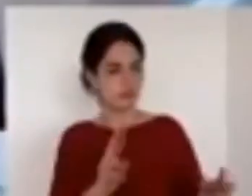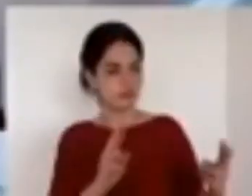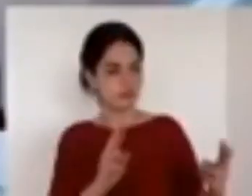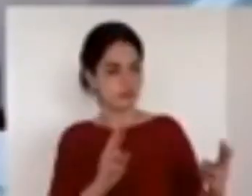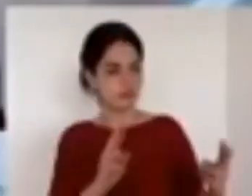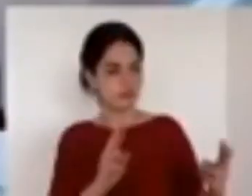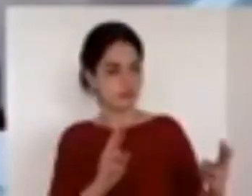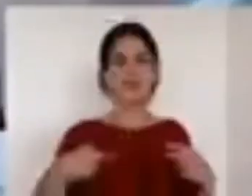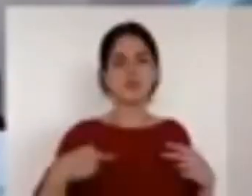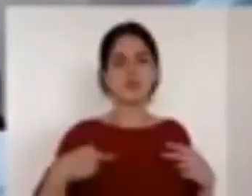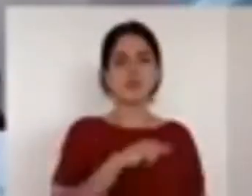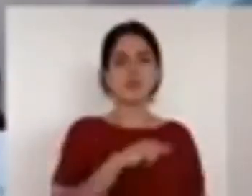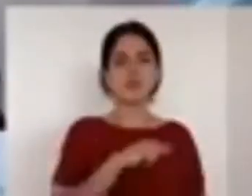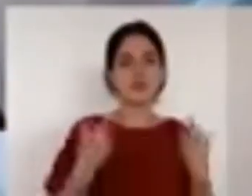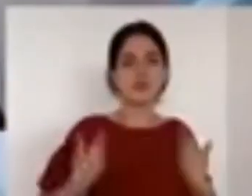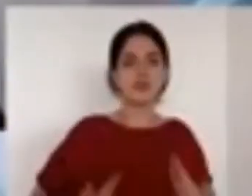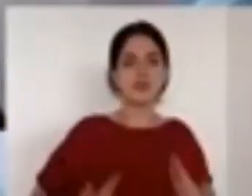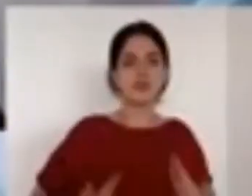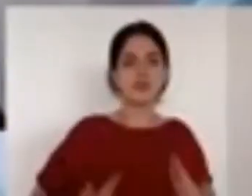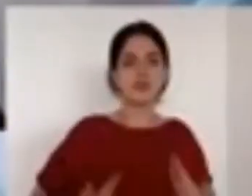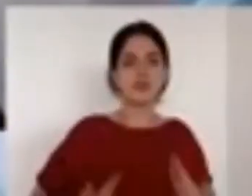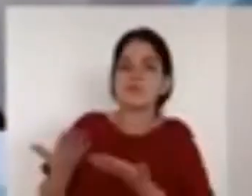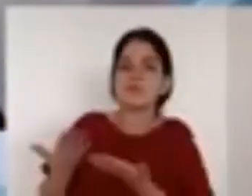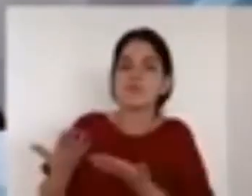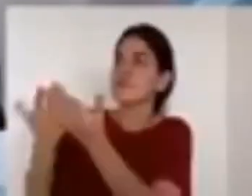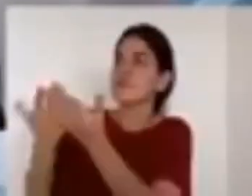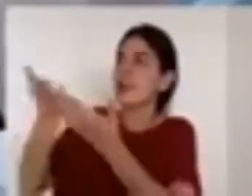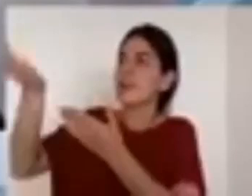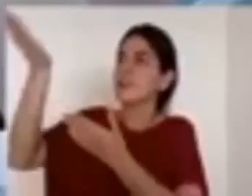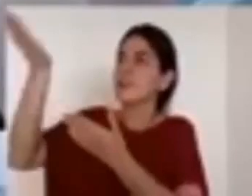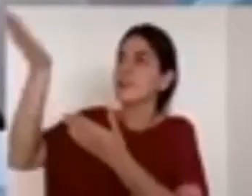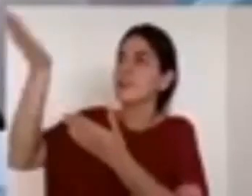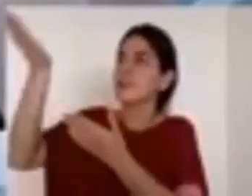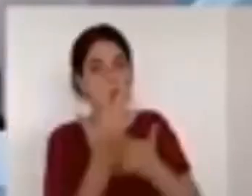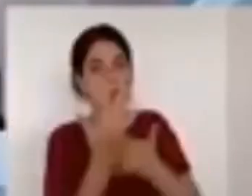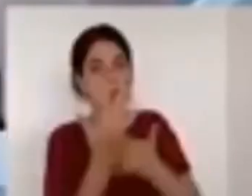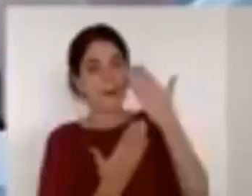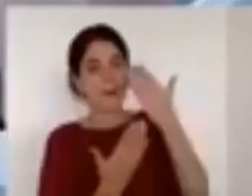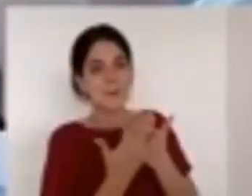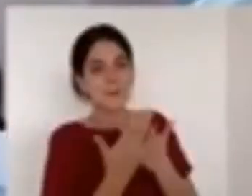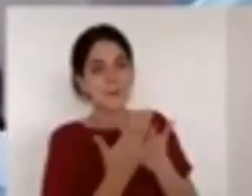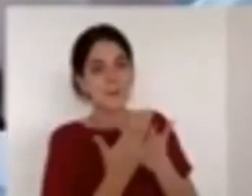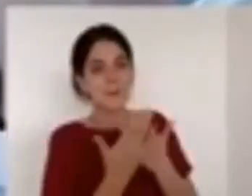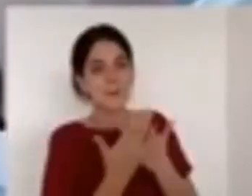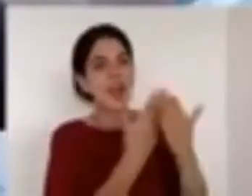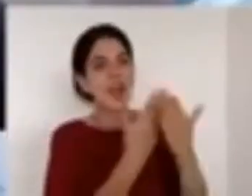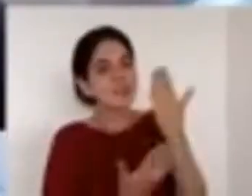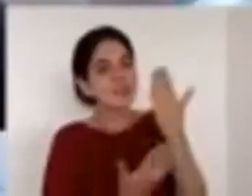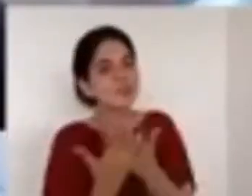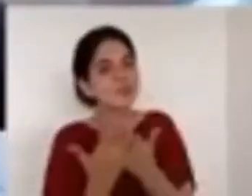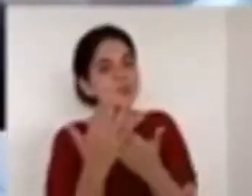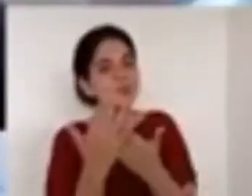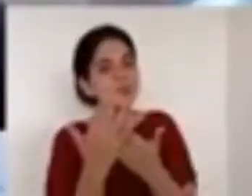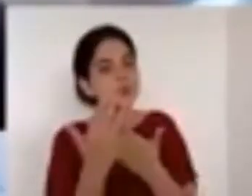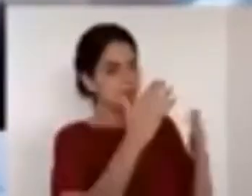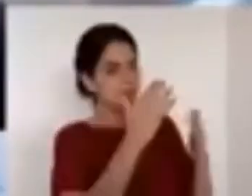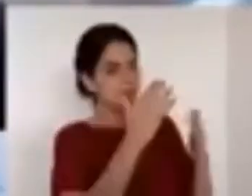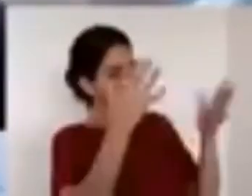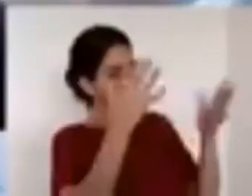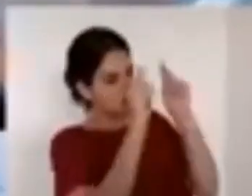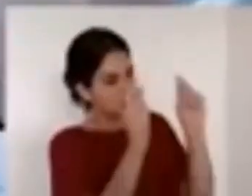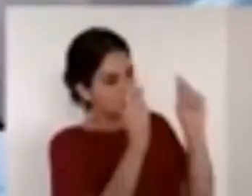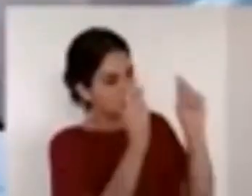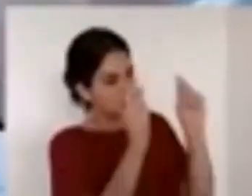y él con el cincel que son los ministros y las circunstancias que nos